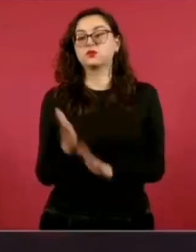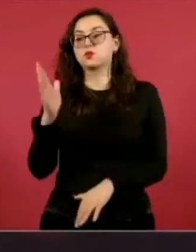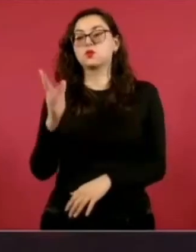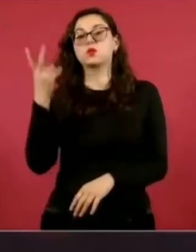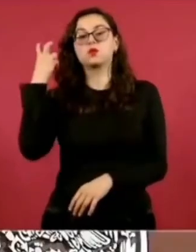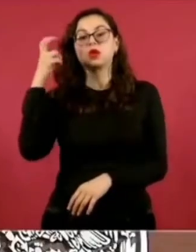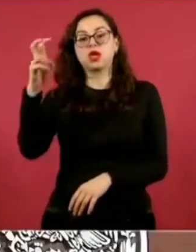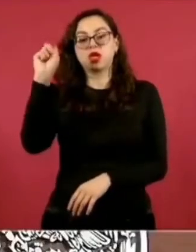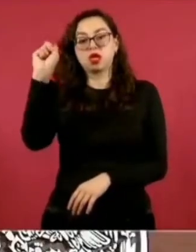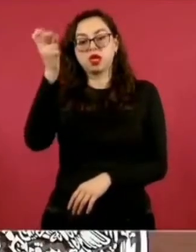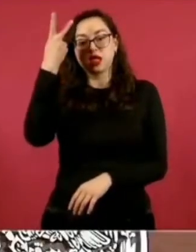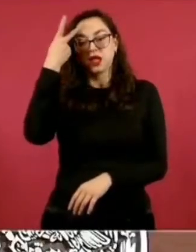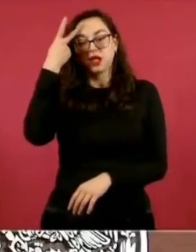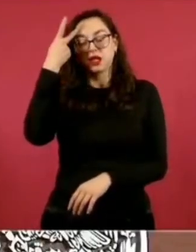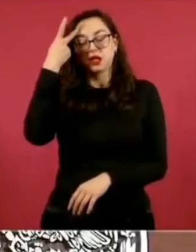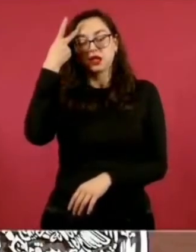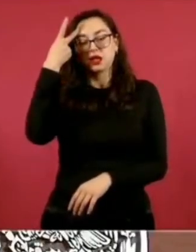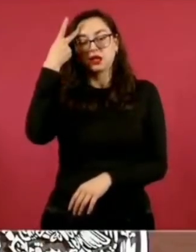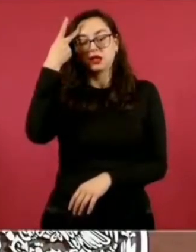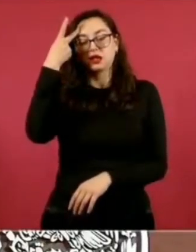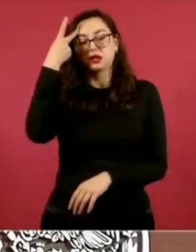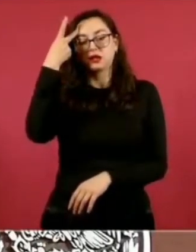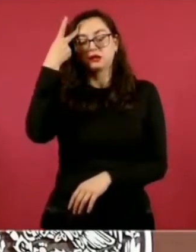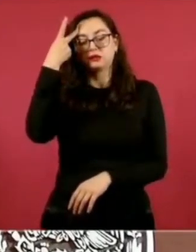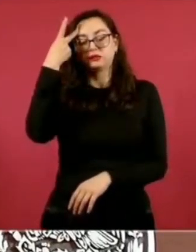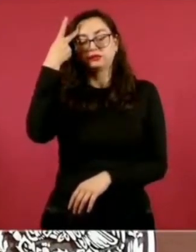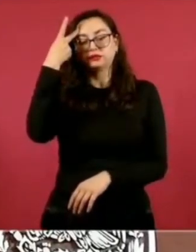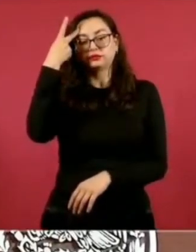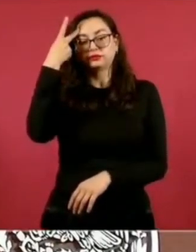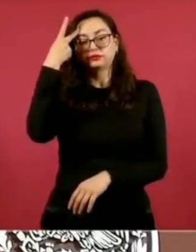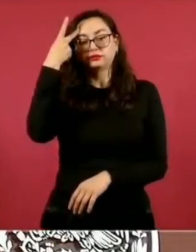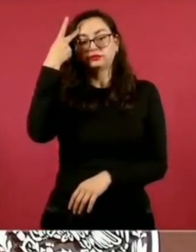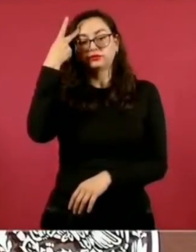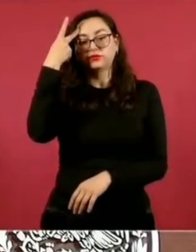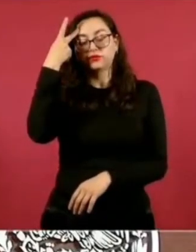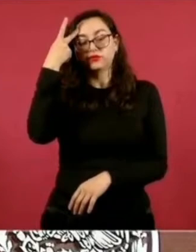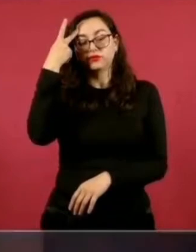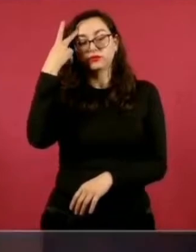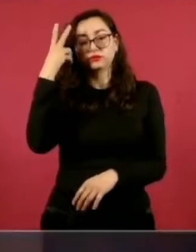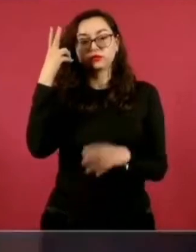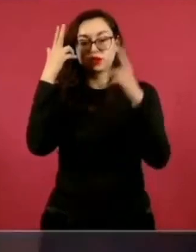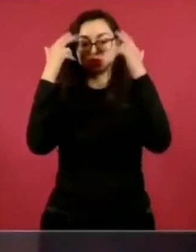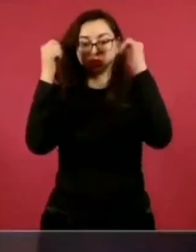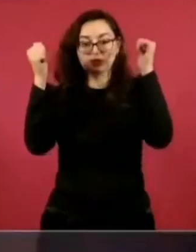a la Huasteca,